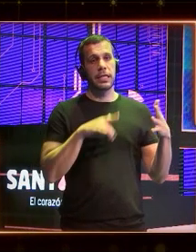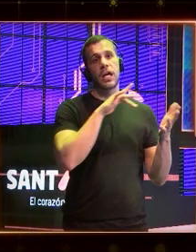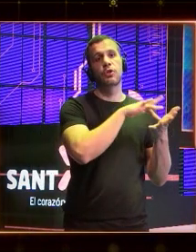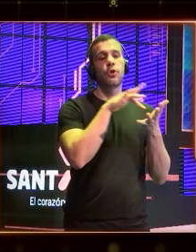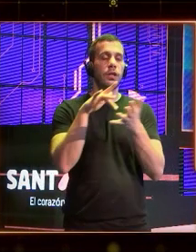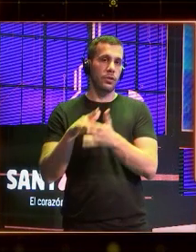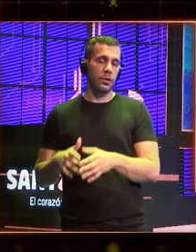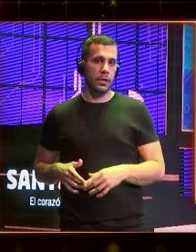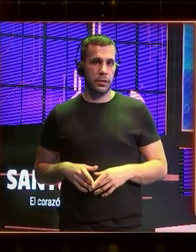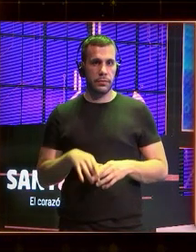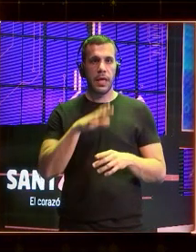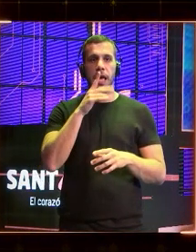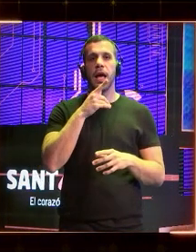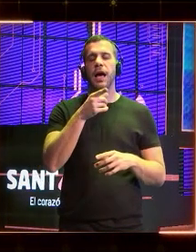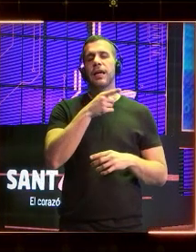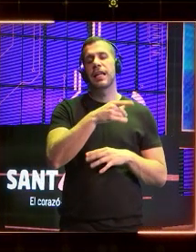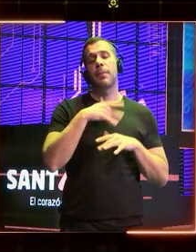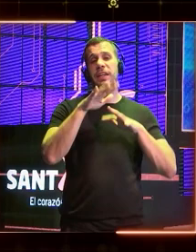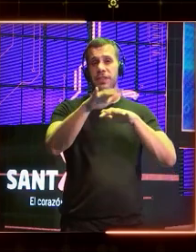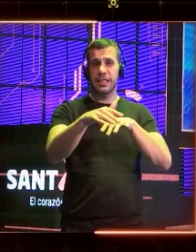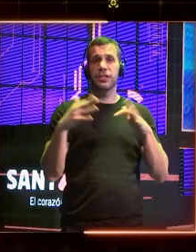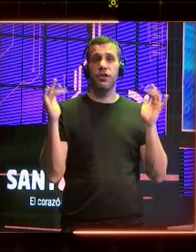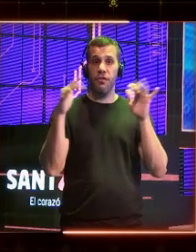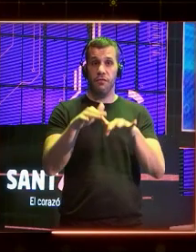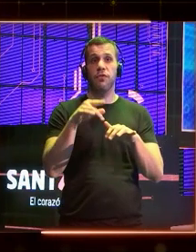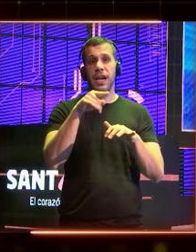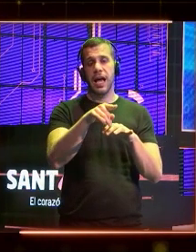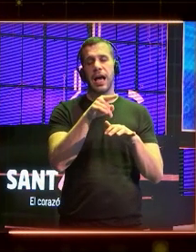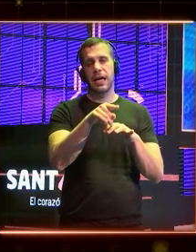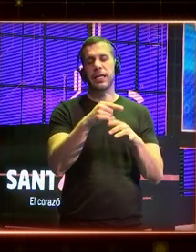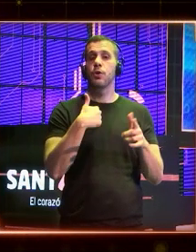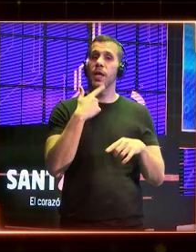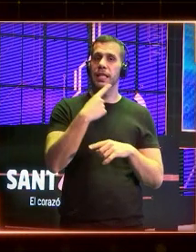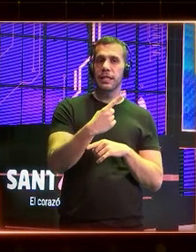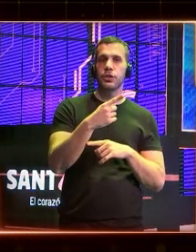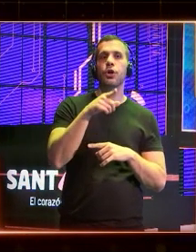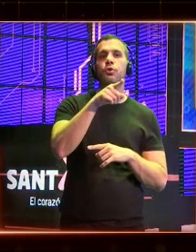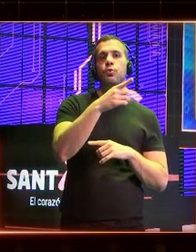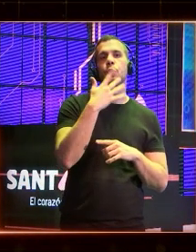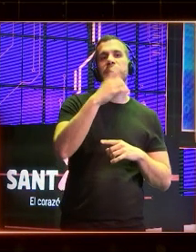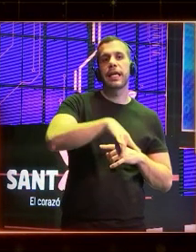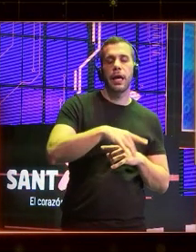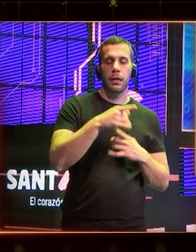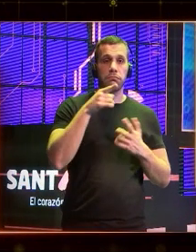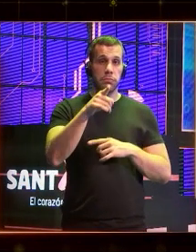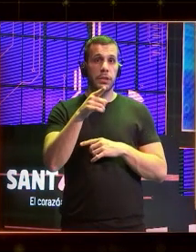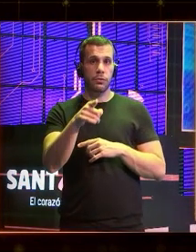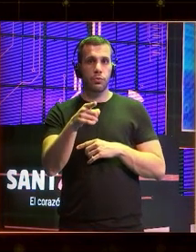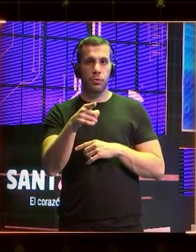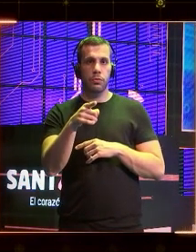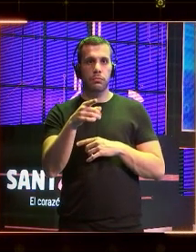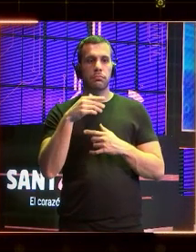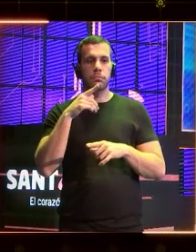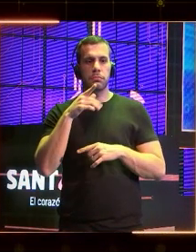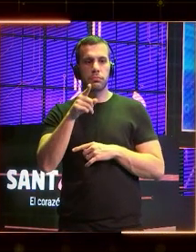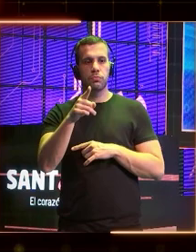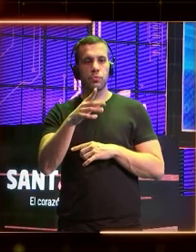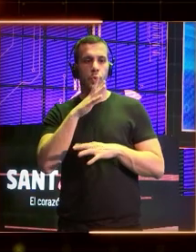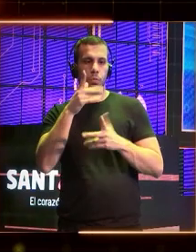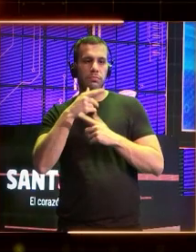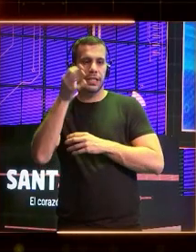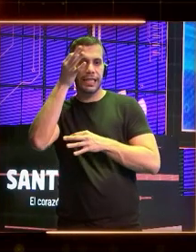Lives Matter y el gobierno tiene totalmente ahí la foto sabiendo lo que ponía no solamente quién eres tú sino que ponía tu bancarta. Tanto esta visión de